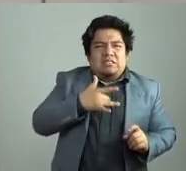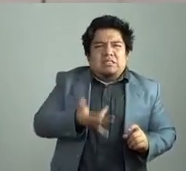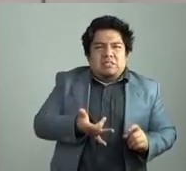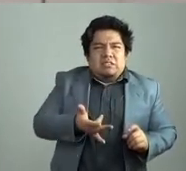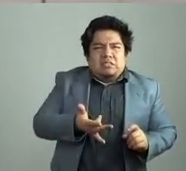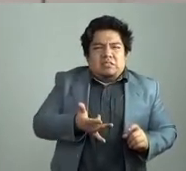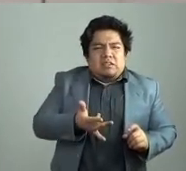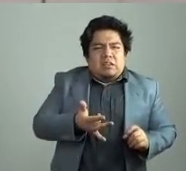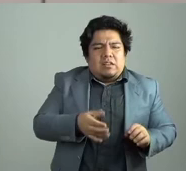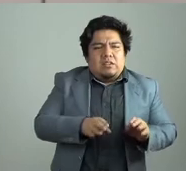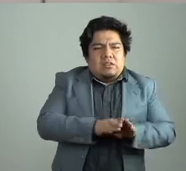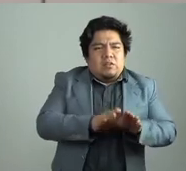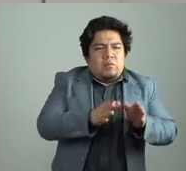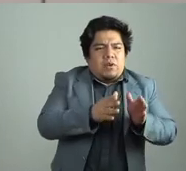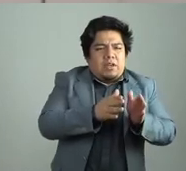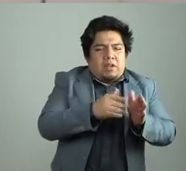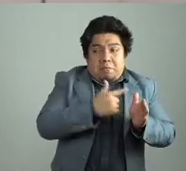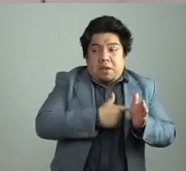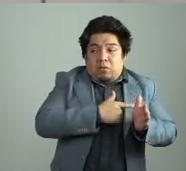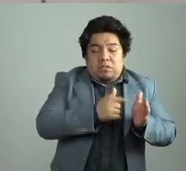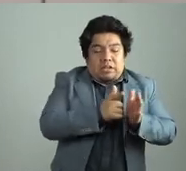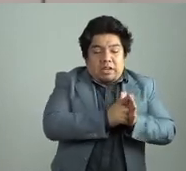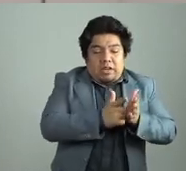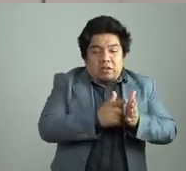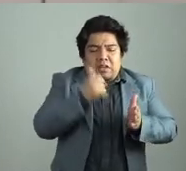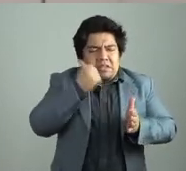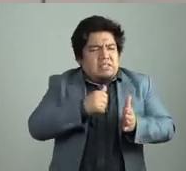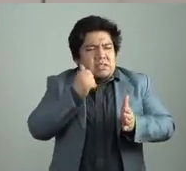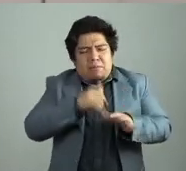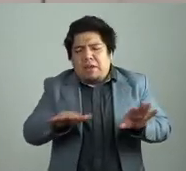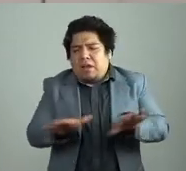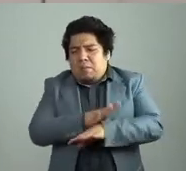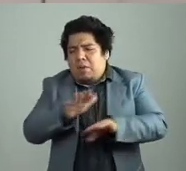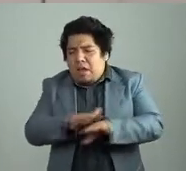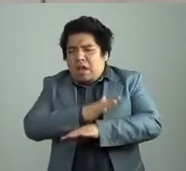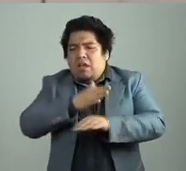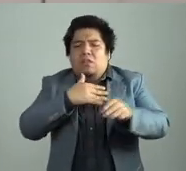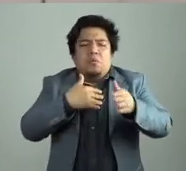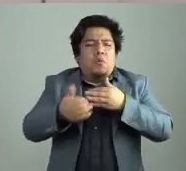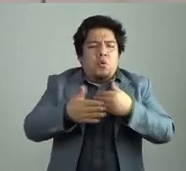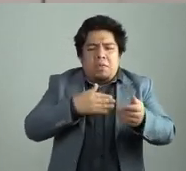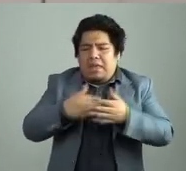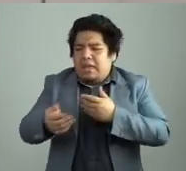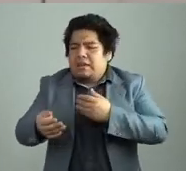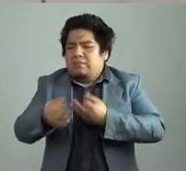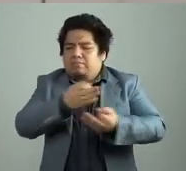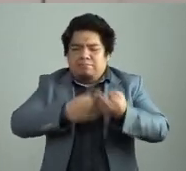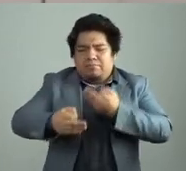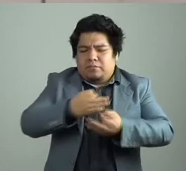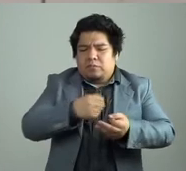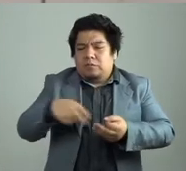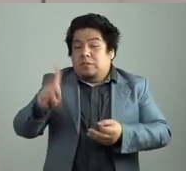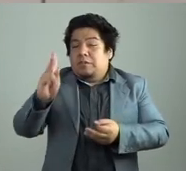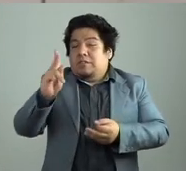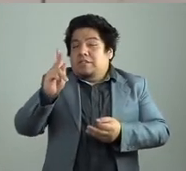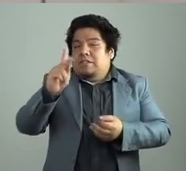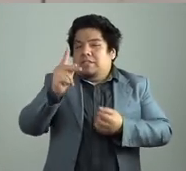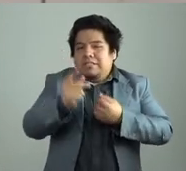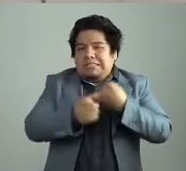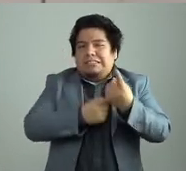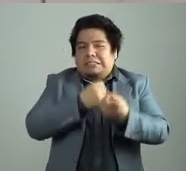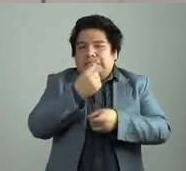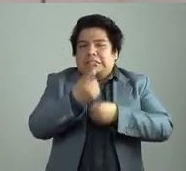todo el tiempo esté renovándose, ¿no? Pero hay fuerzas que impiden esa renovación